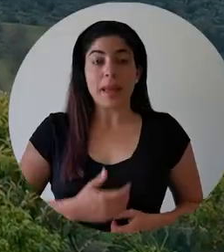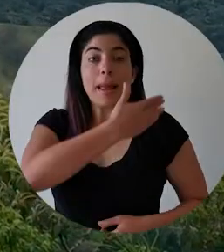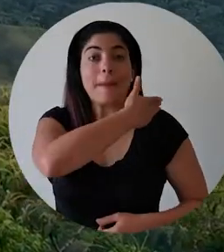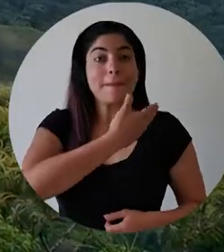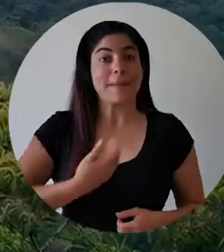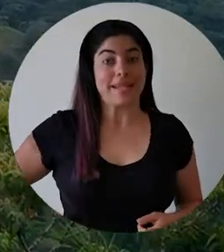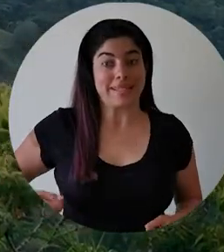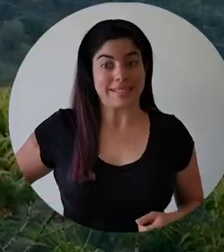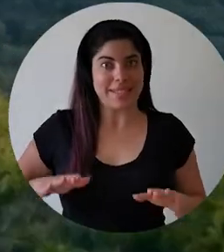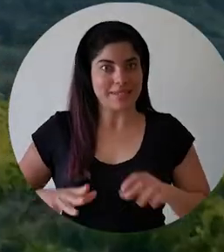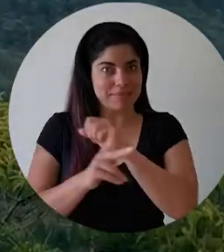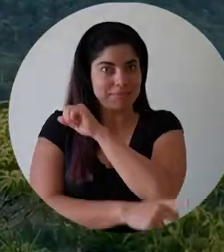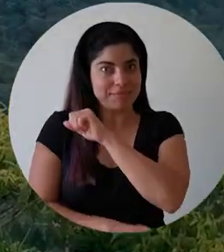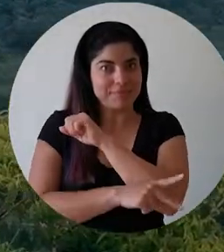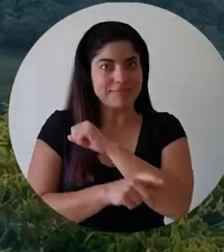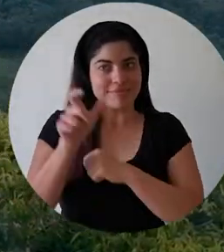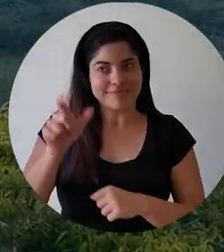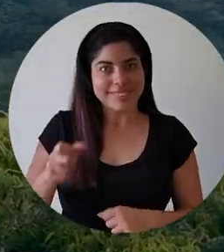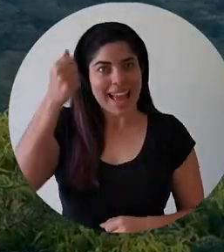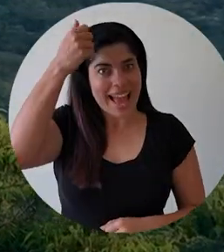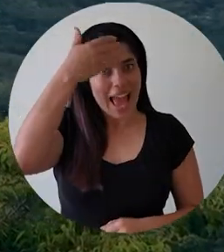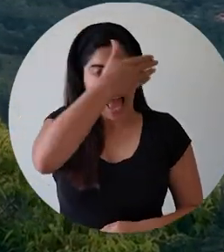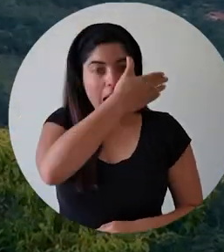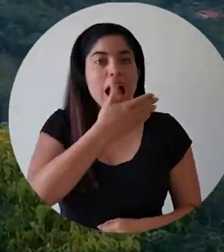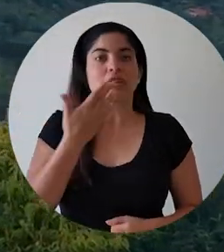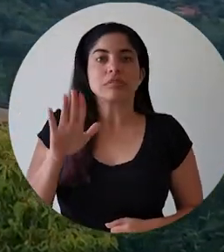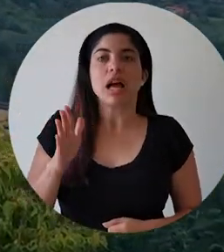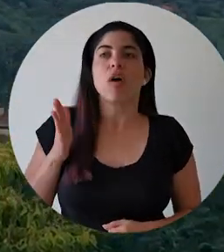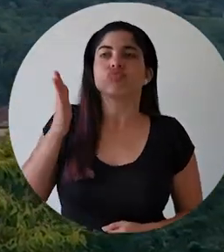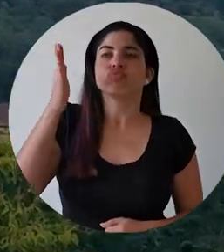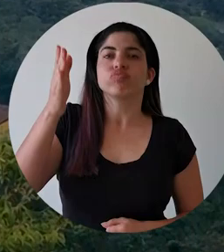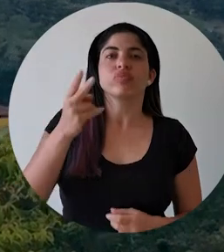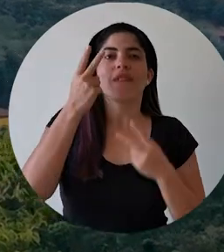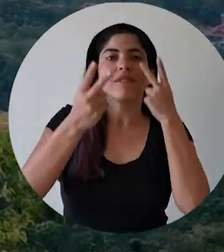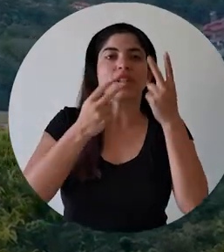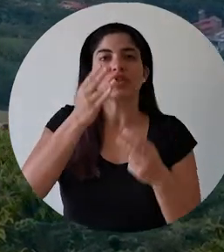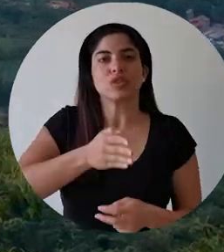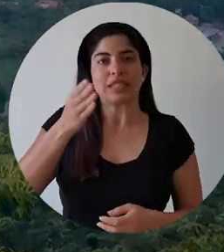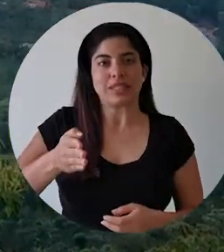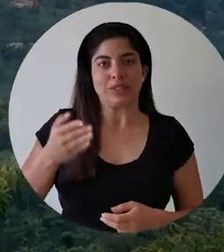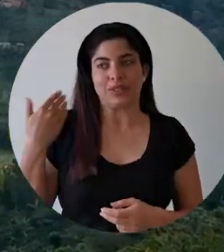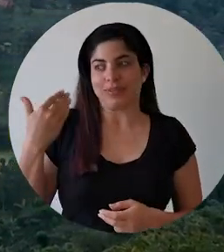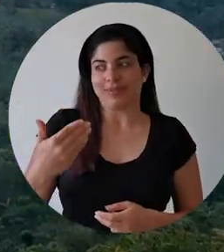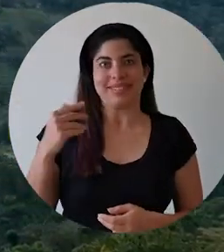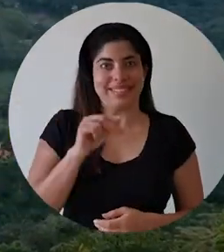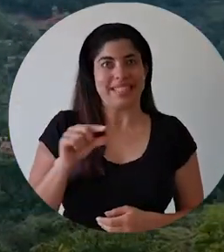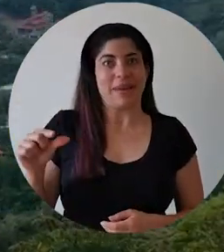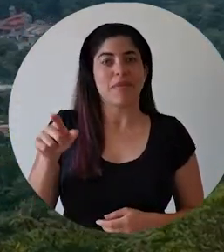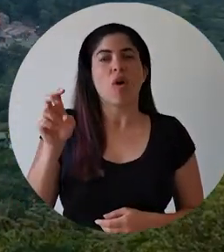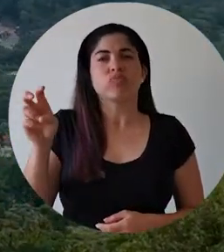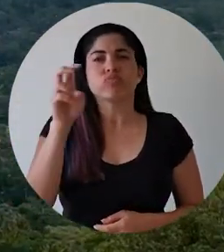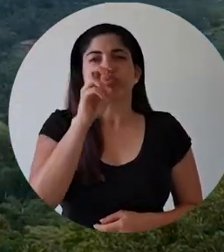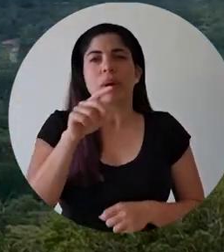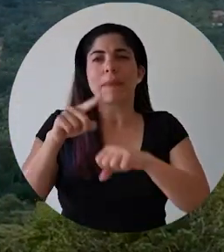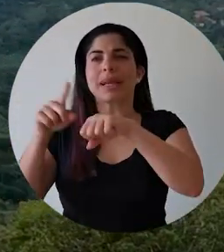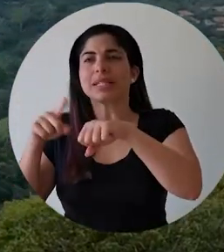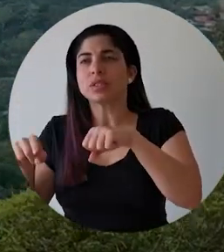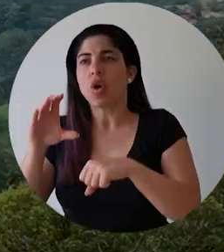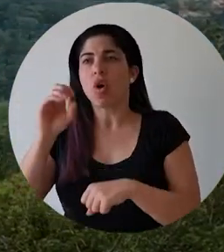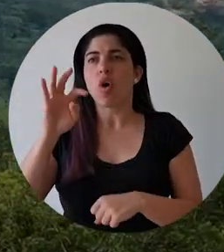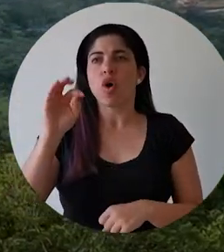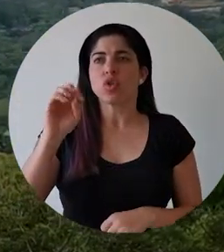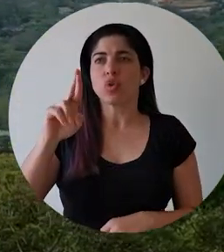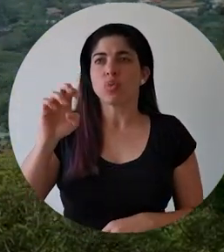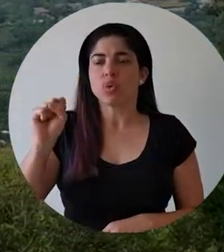El presidente de la República, Carlos Alvarado Quesada, visitó la zona sur esta semana, recorriendo Pérez Celedón,